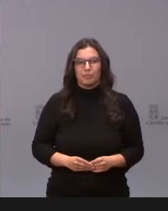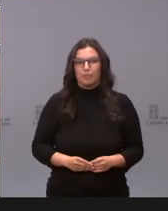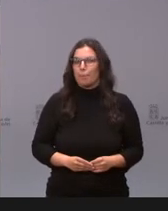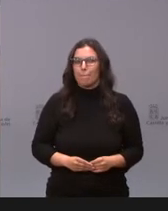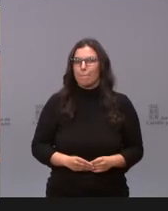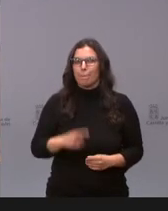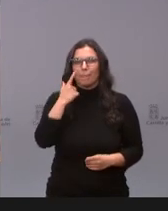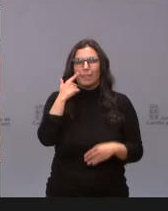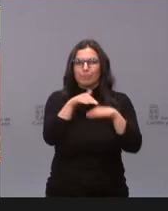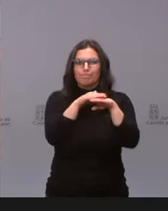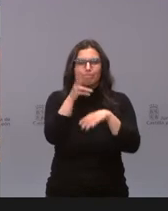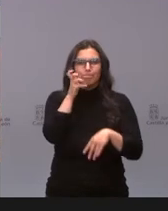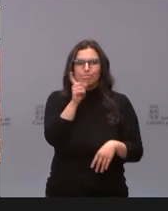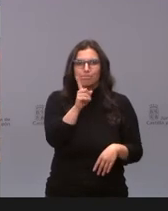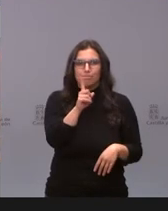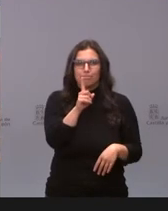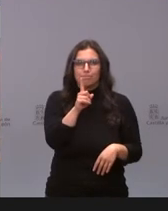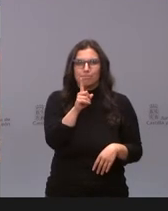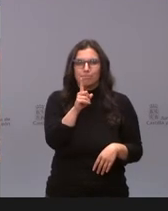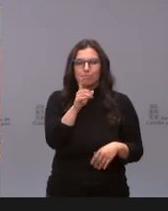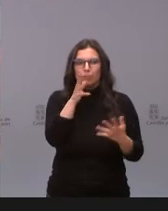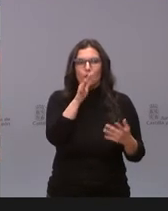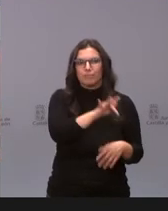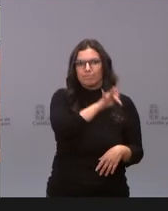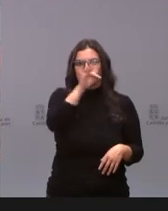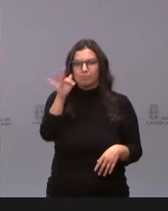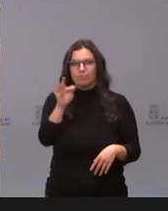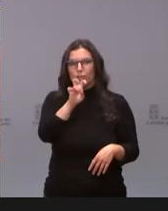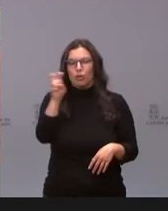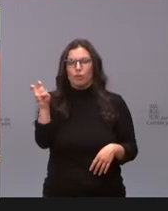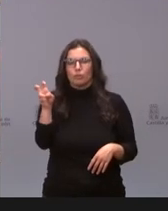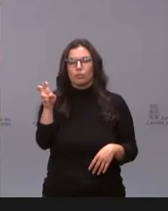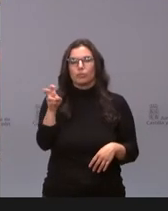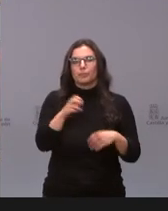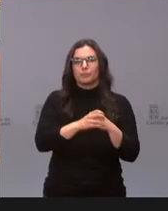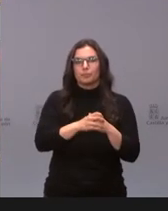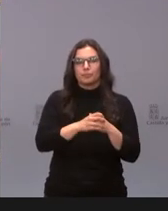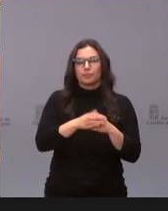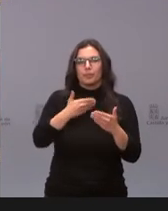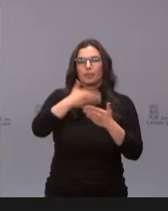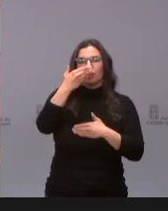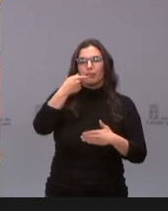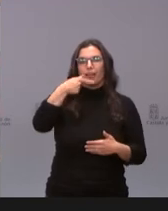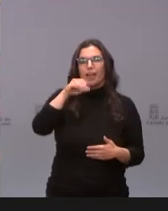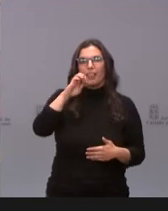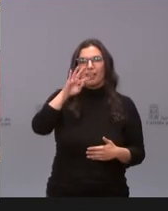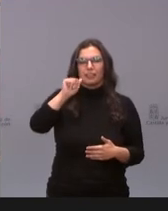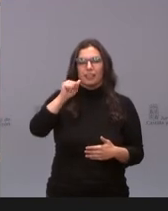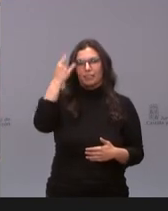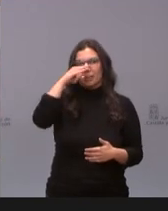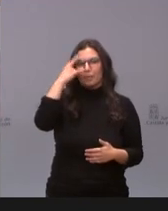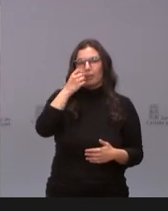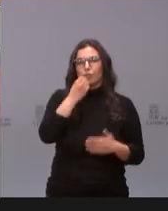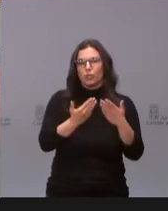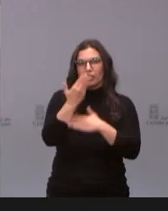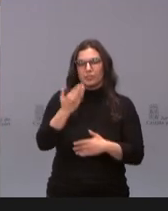Lo siento, pero no se te escucha, Beatriz, en este momento. Vamos a dar paso, por tanto, a Javier Hernández, de la Gaceta de Salamanca. Hola, Javier, buenos días.